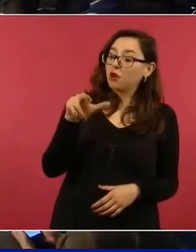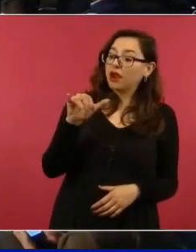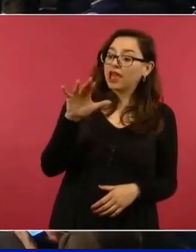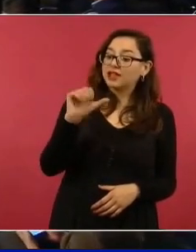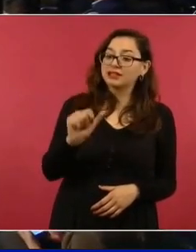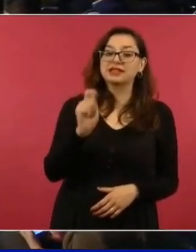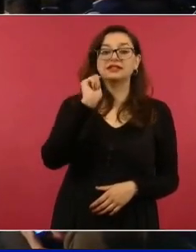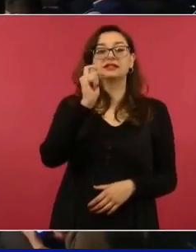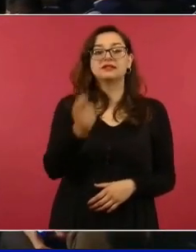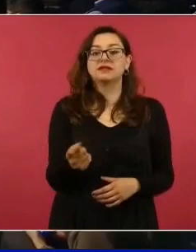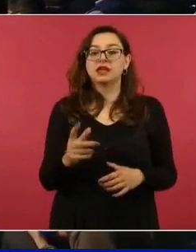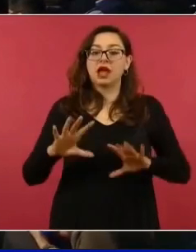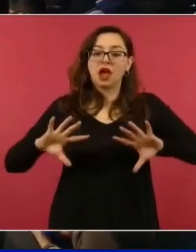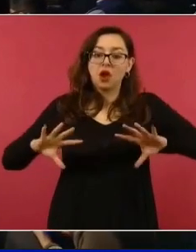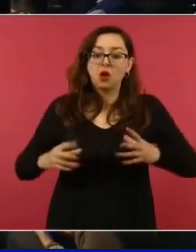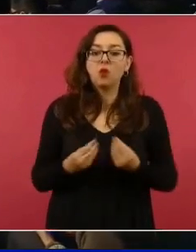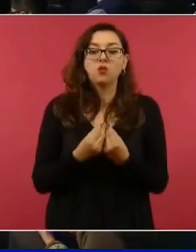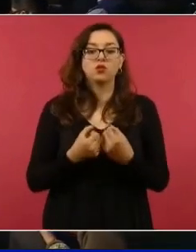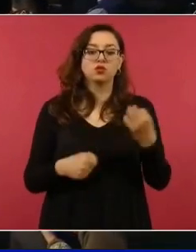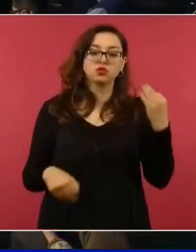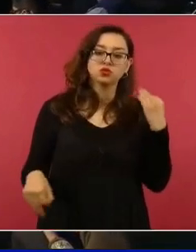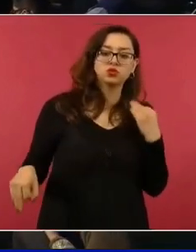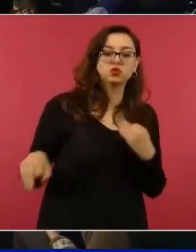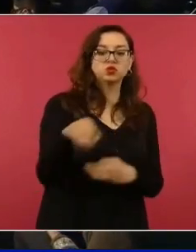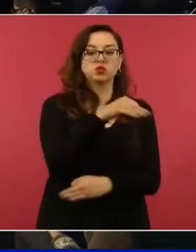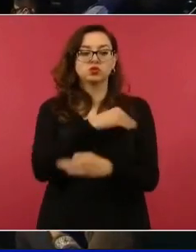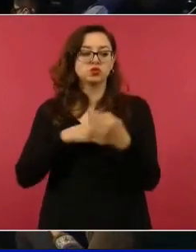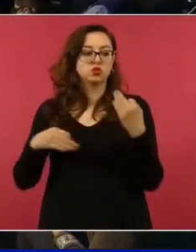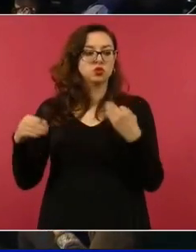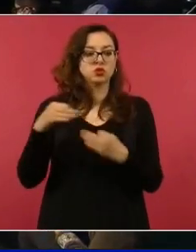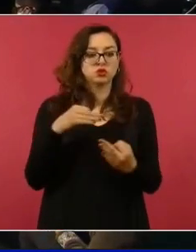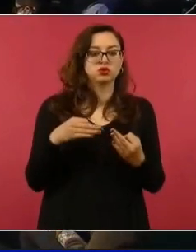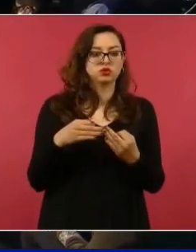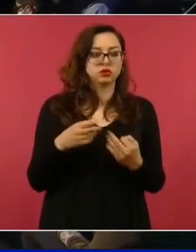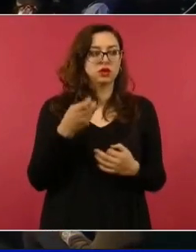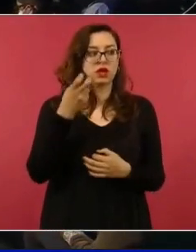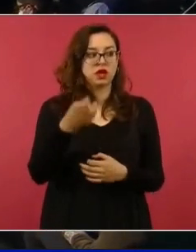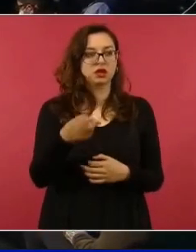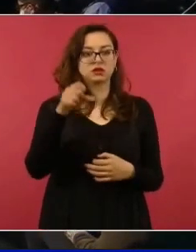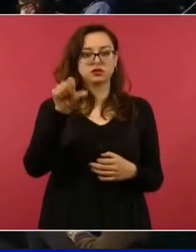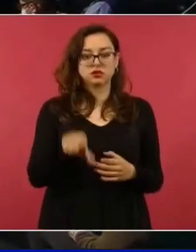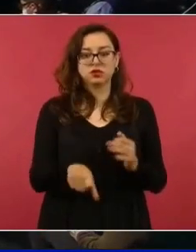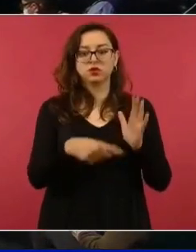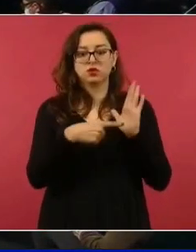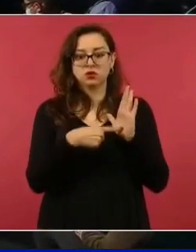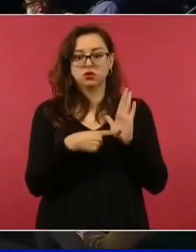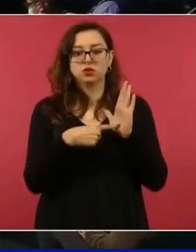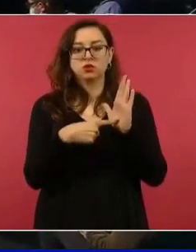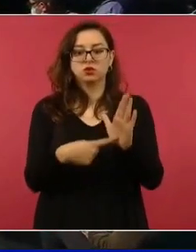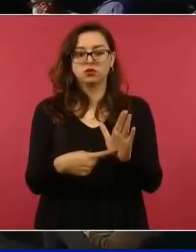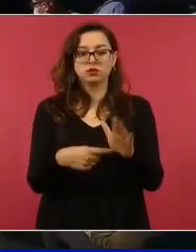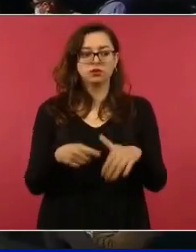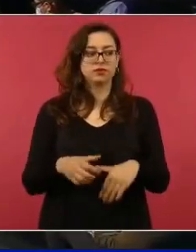y por eso se va a presentar, pero vamos a la salud.